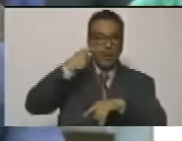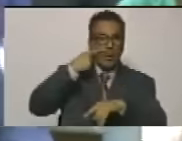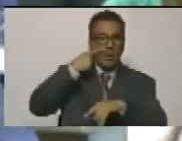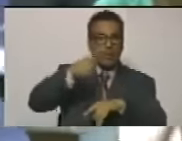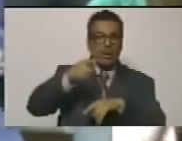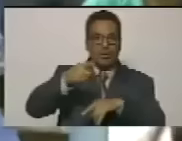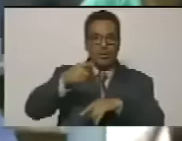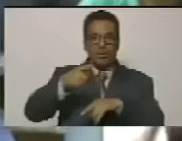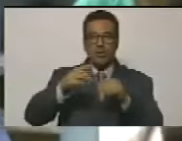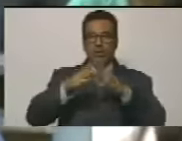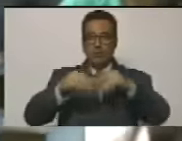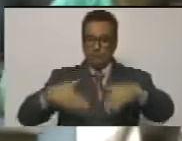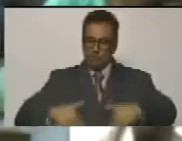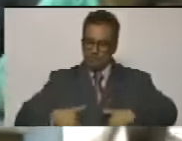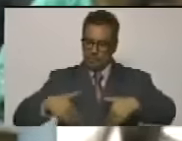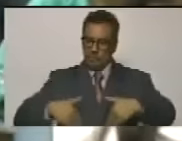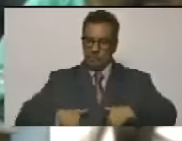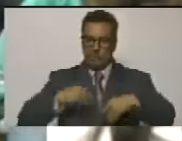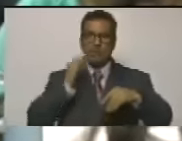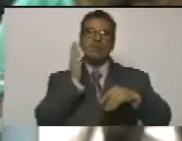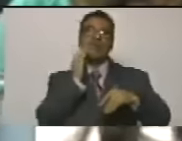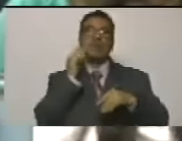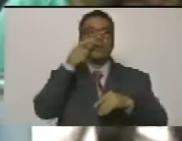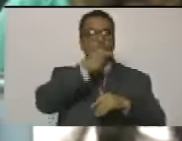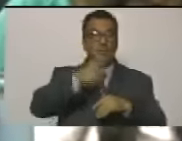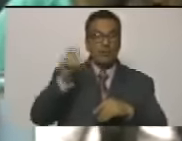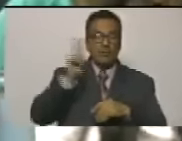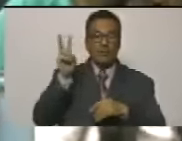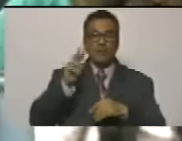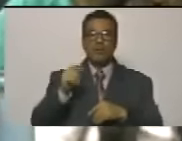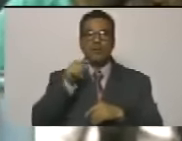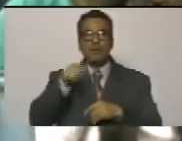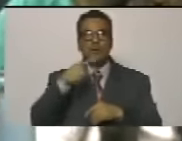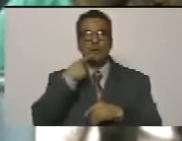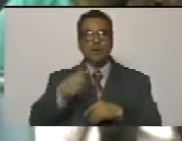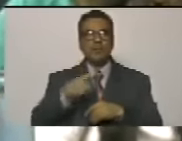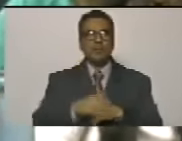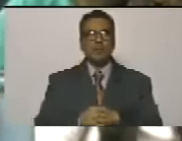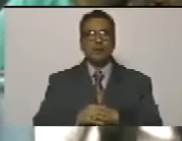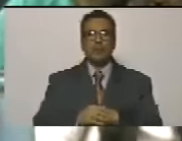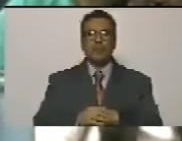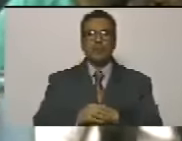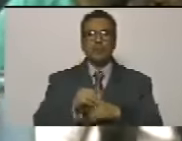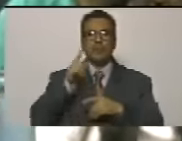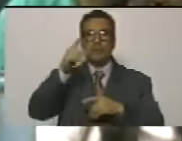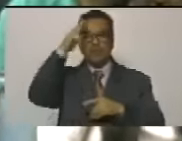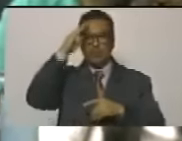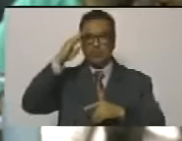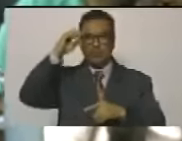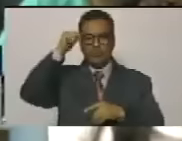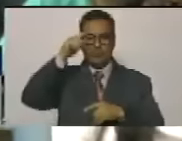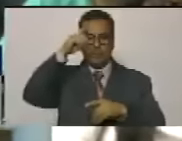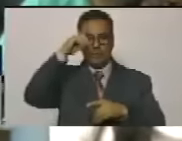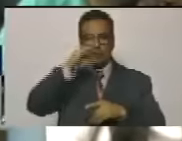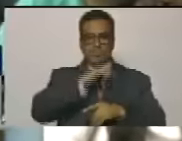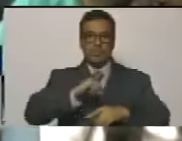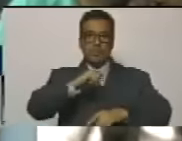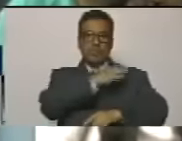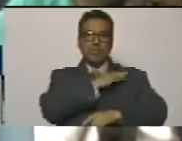el esfuerzo el ejemplo del pueblo venezolano y hay que decirlo de un comandante en jefe